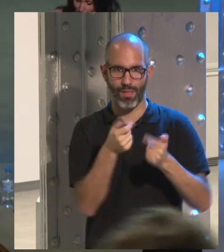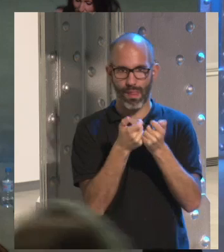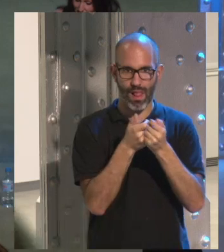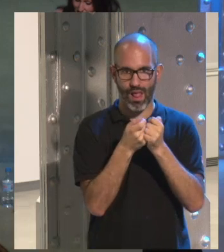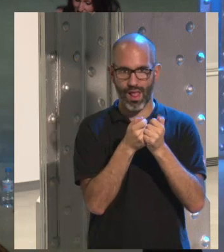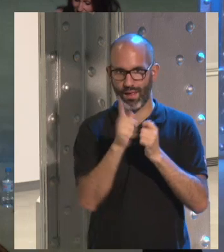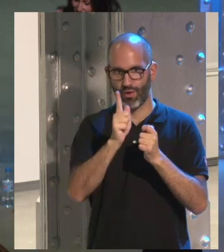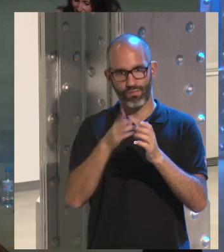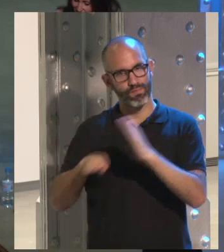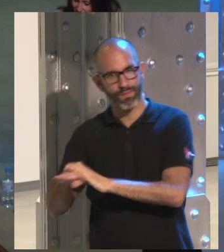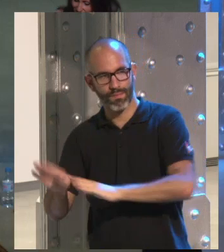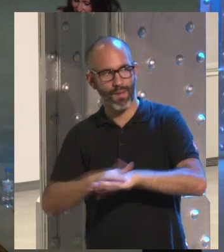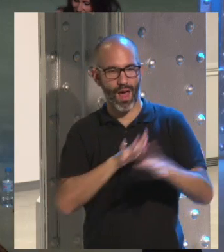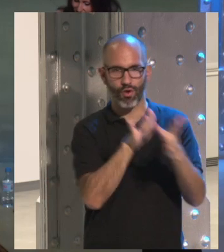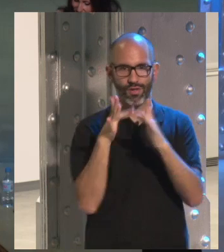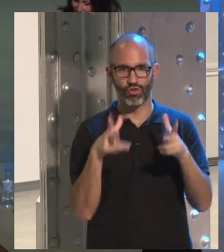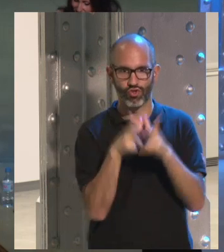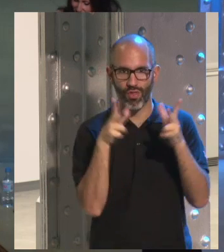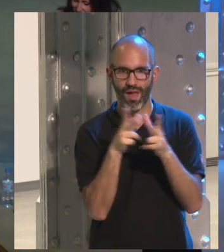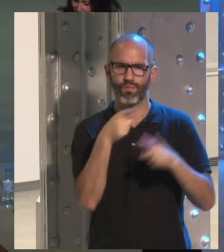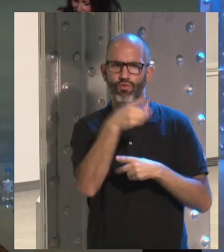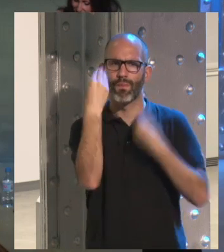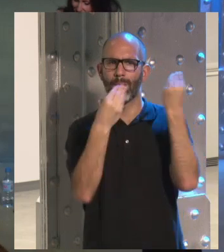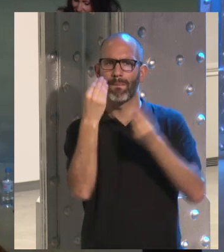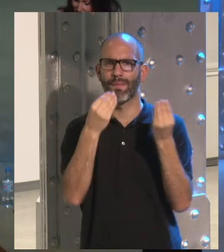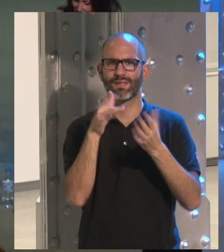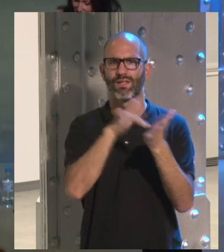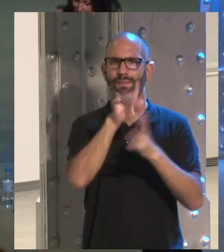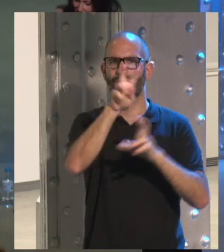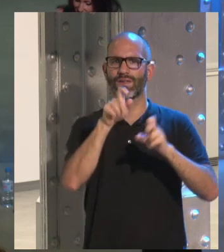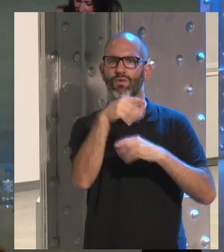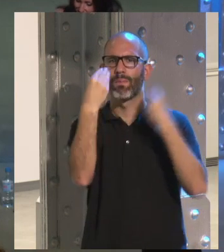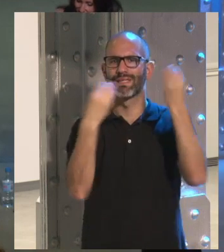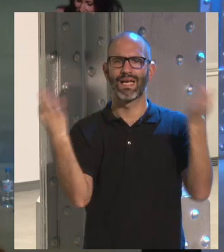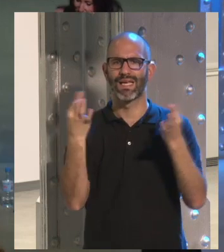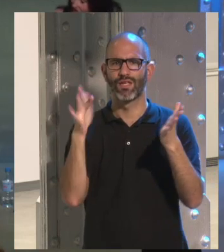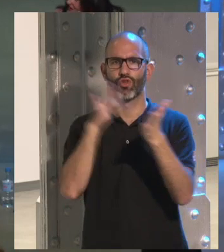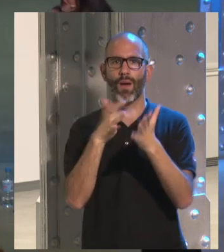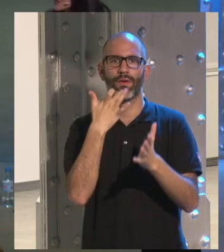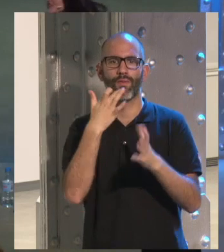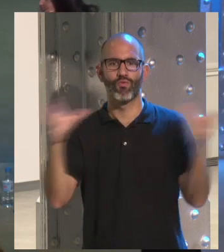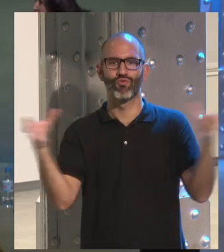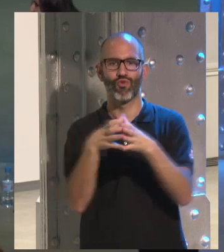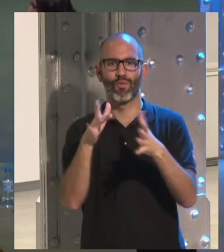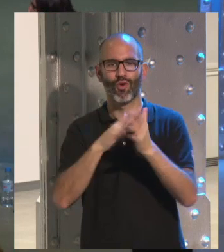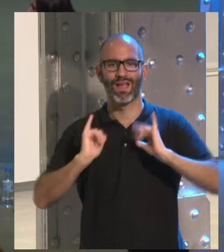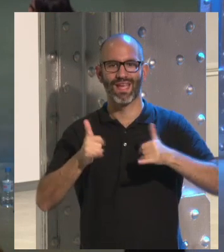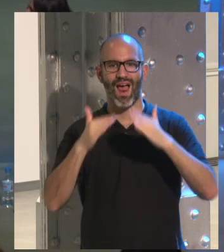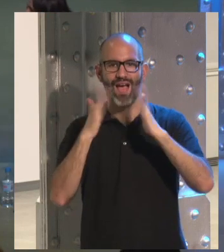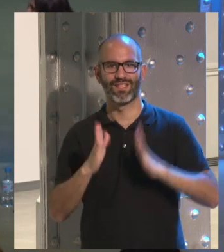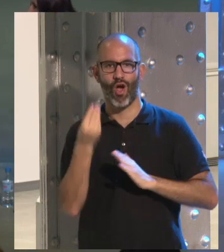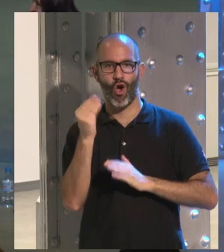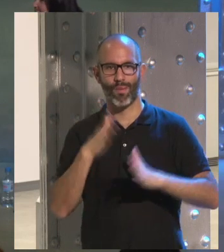ese momento un poco de las redes sociales sobre todo Nuria ¿qué nos puedes contar tú? todo de ese momento en el que los chavales llegan a casa